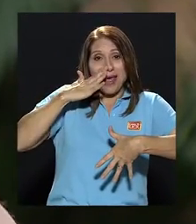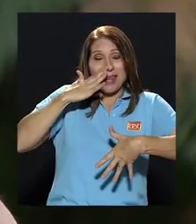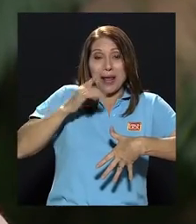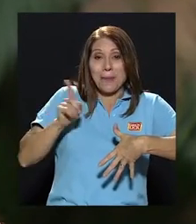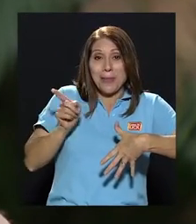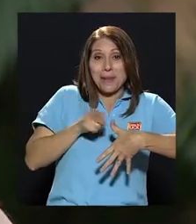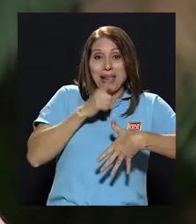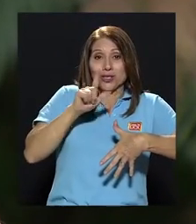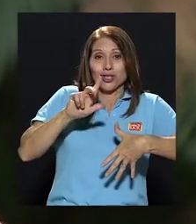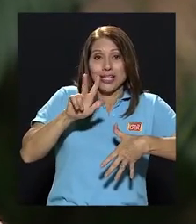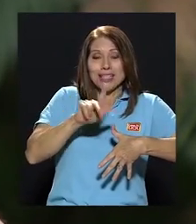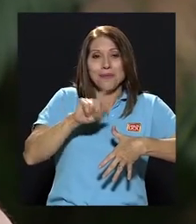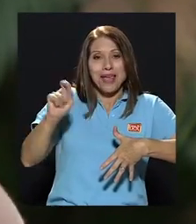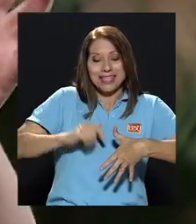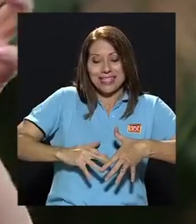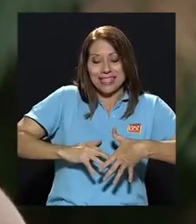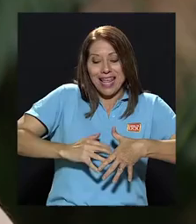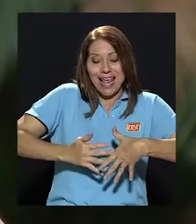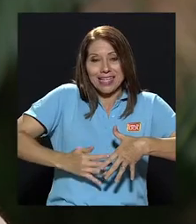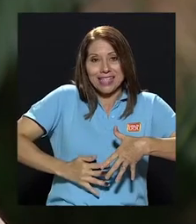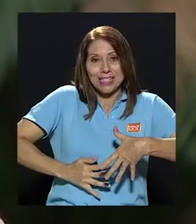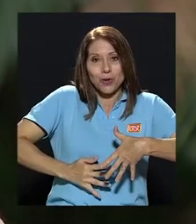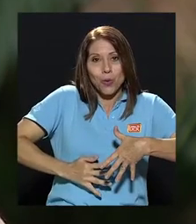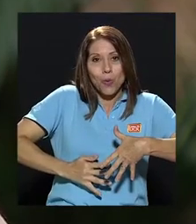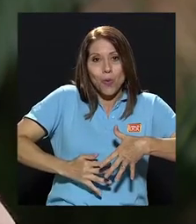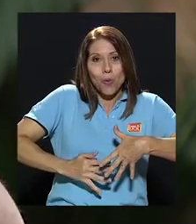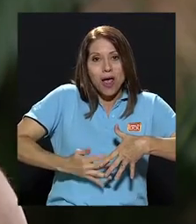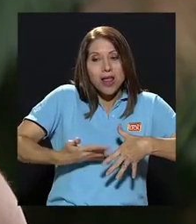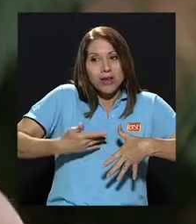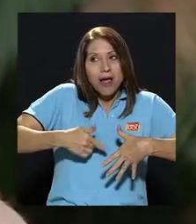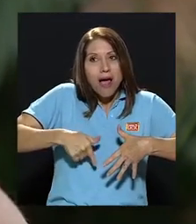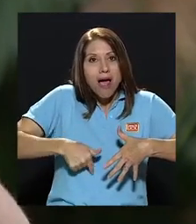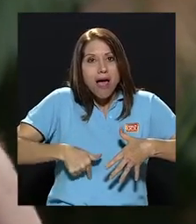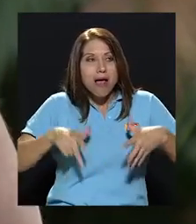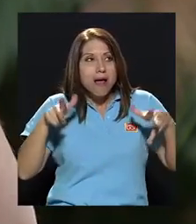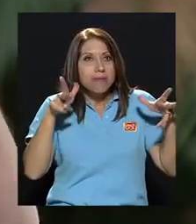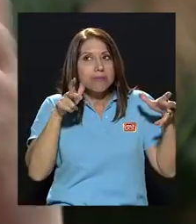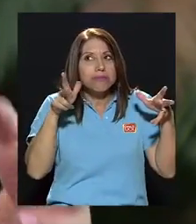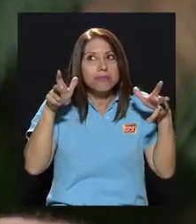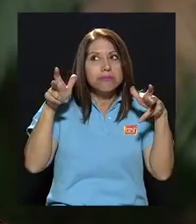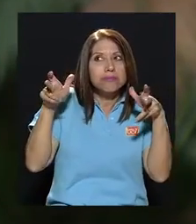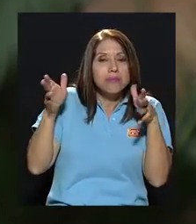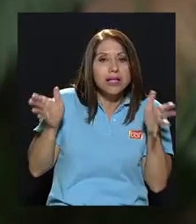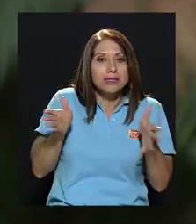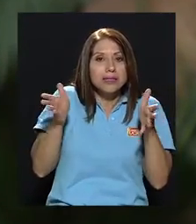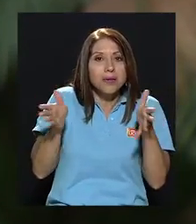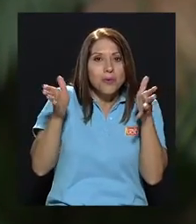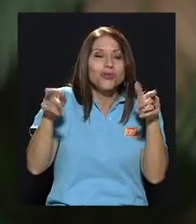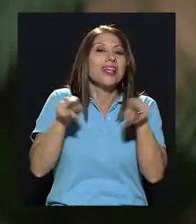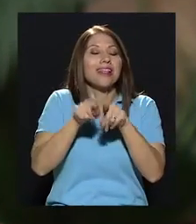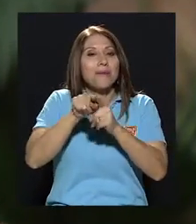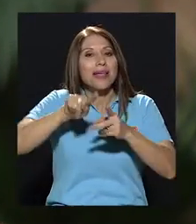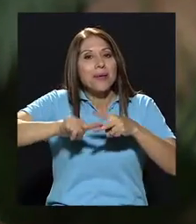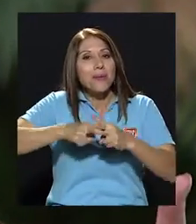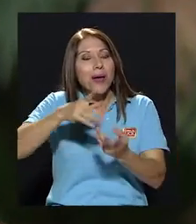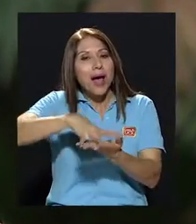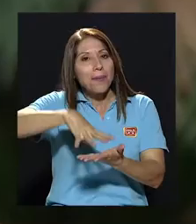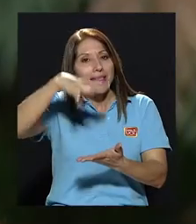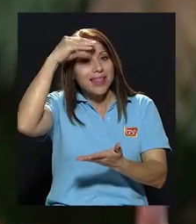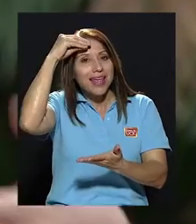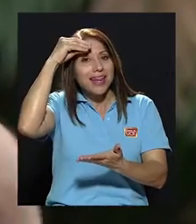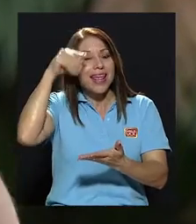gestación ya estamos empezando a percibir estímulos y por lo tanto aprender, porque esos